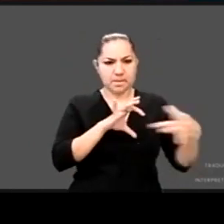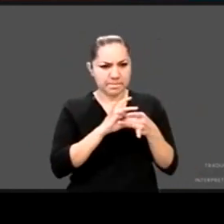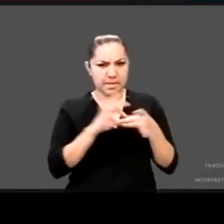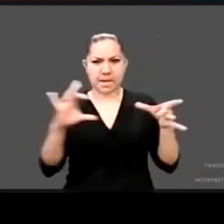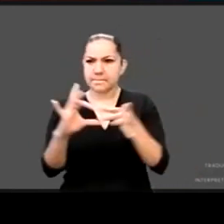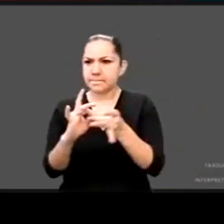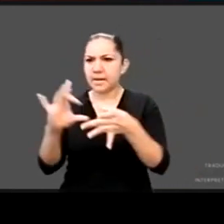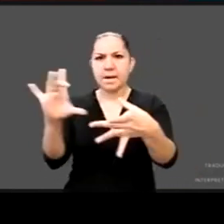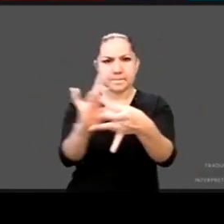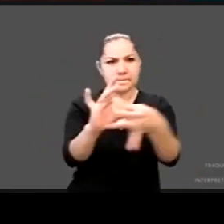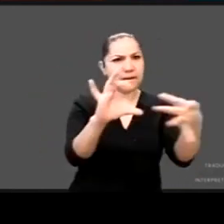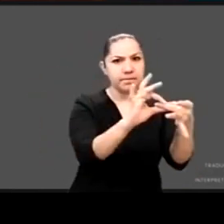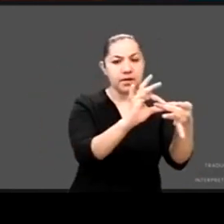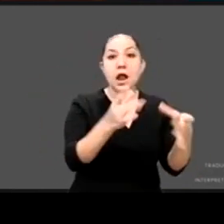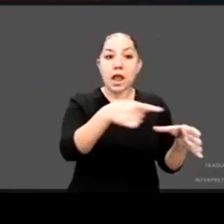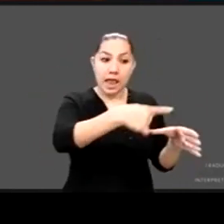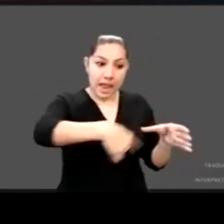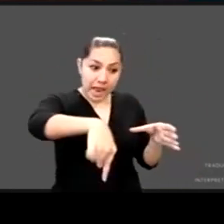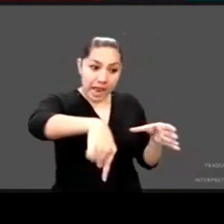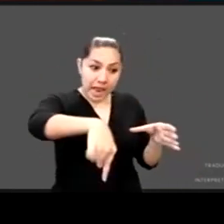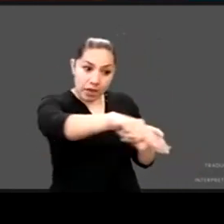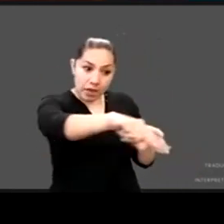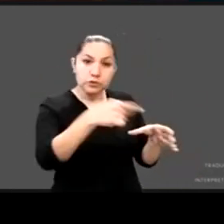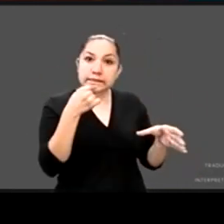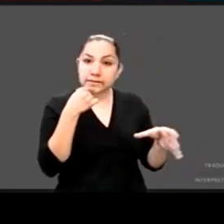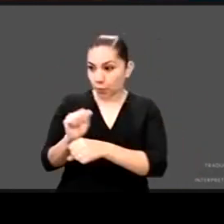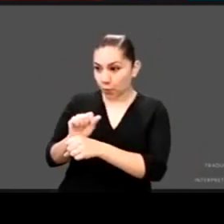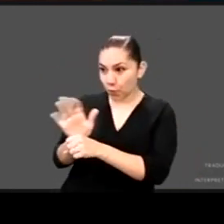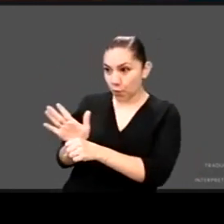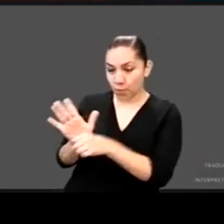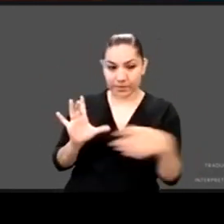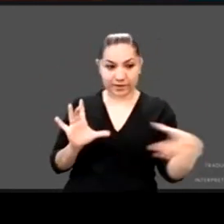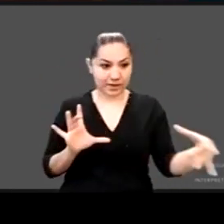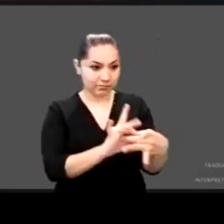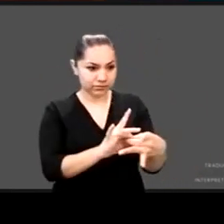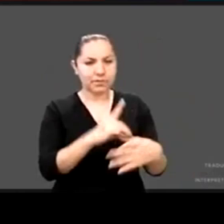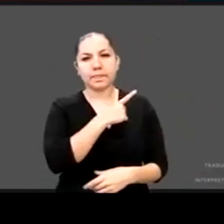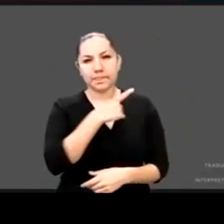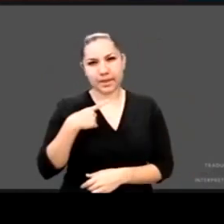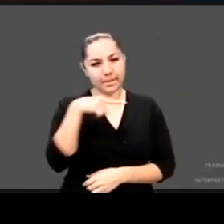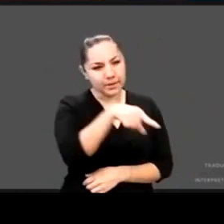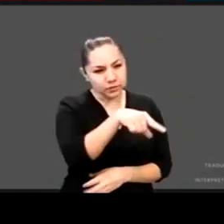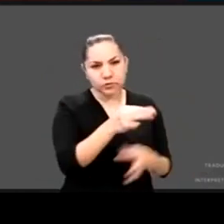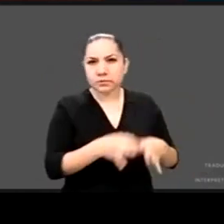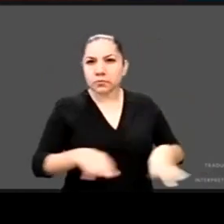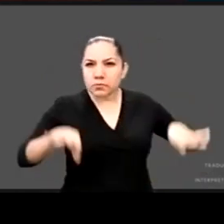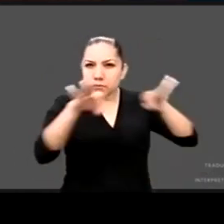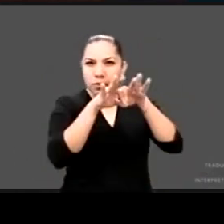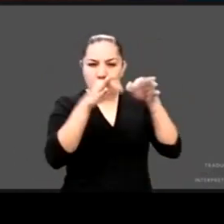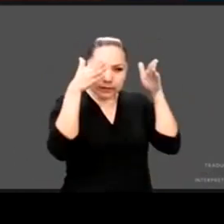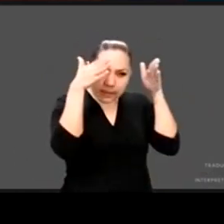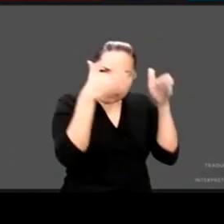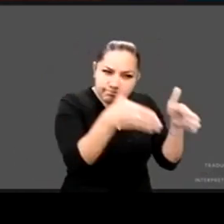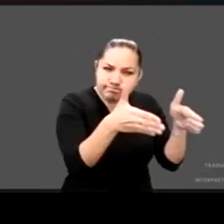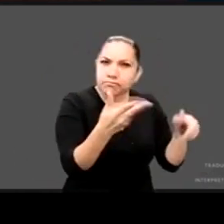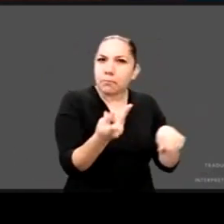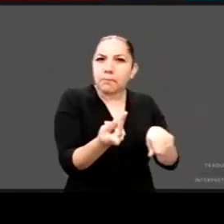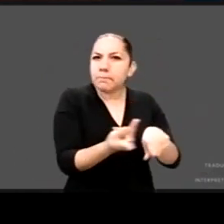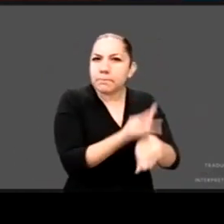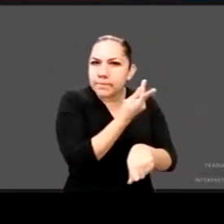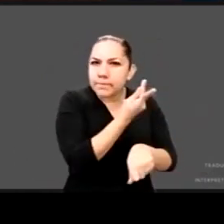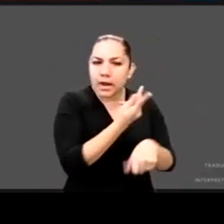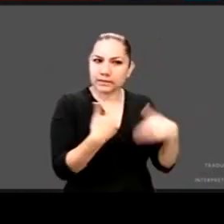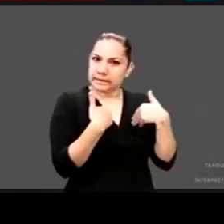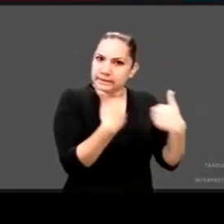a los que hay que prestar particular atención para identificarlos, entenderlos y crear soluciones innovadoras que nos